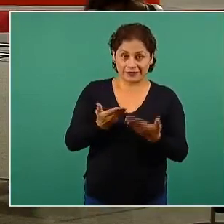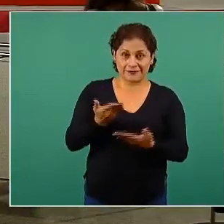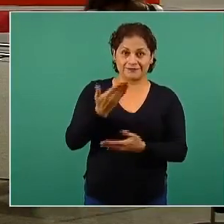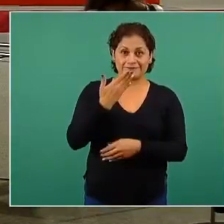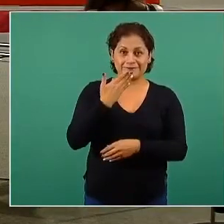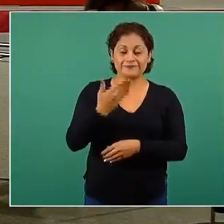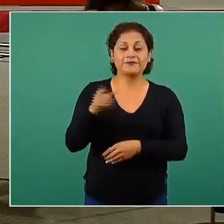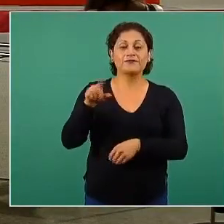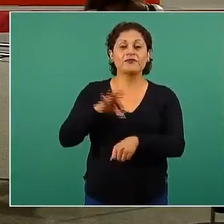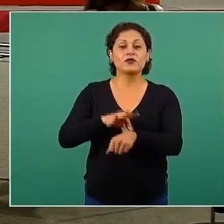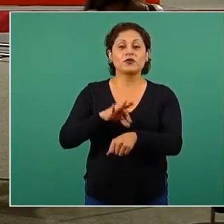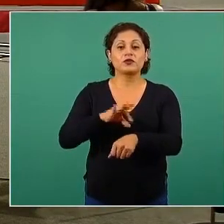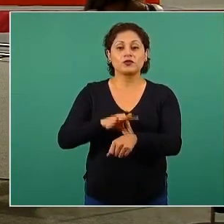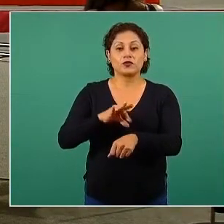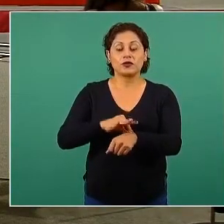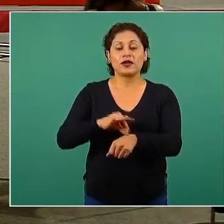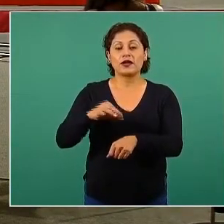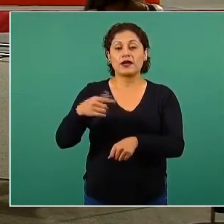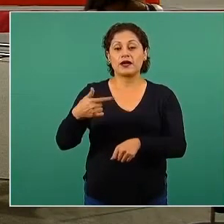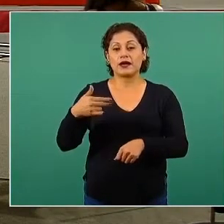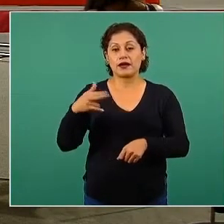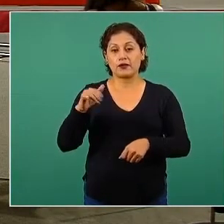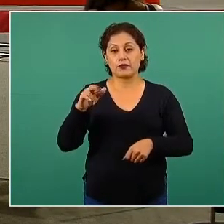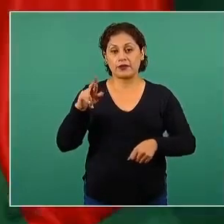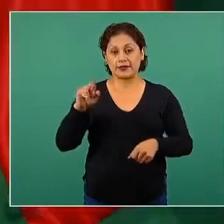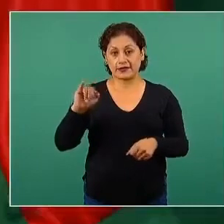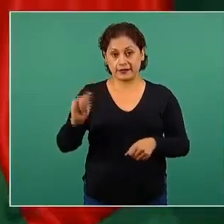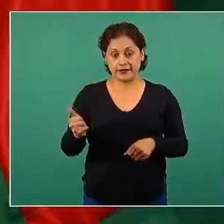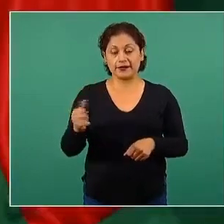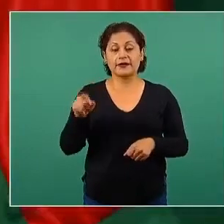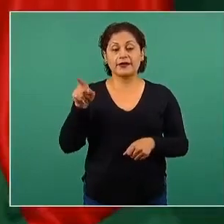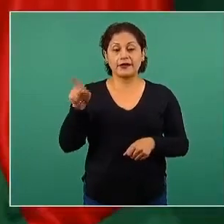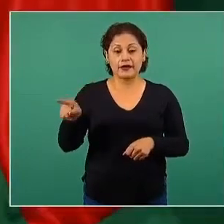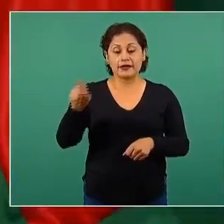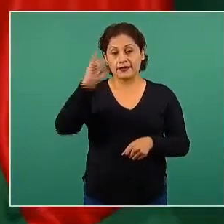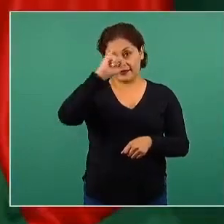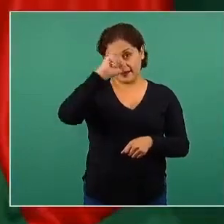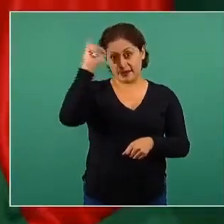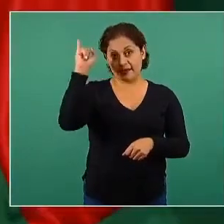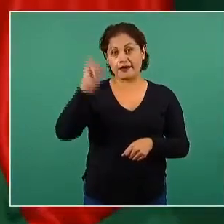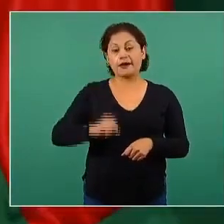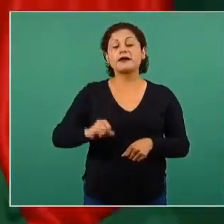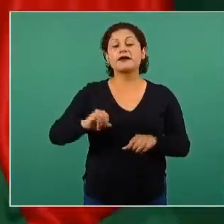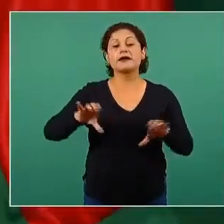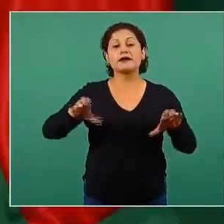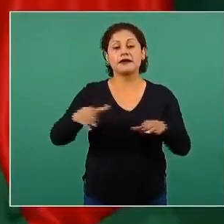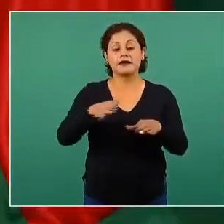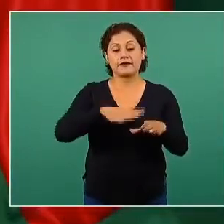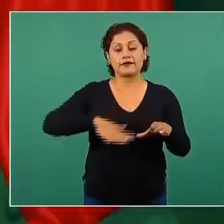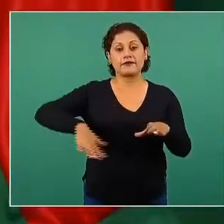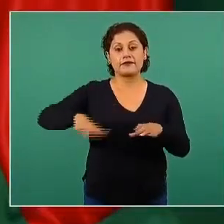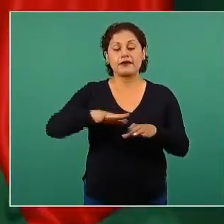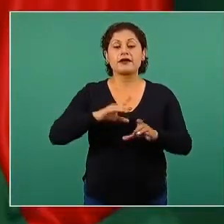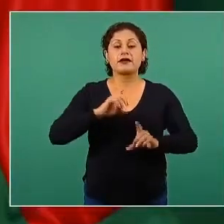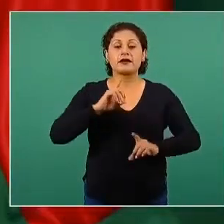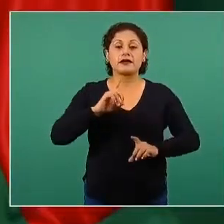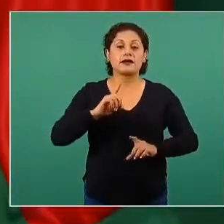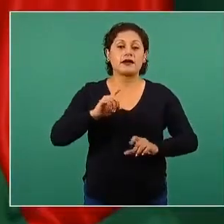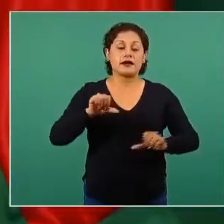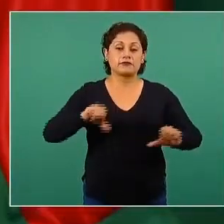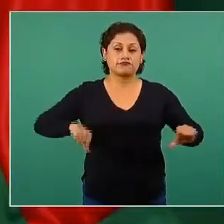Alejandra Jauregui de la Mota, ella es jefa del Departamento de Actividad Física y Estilos de Vida Saludable